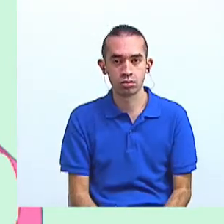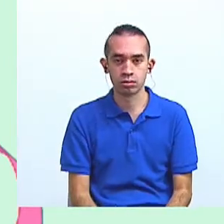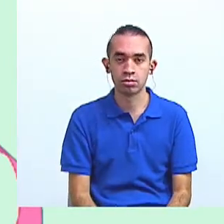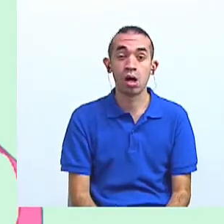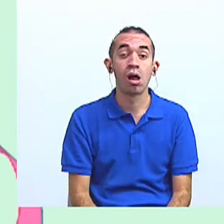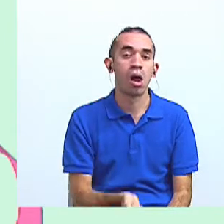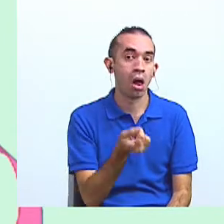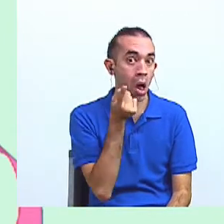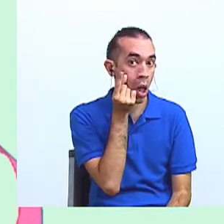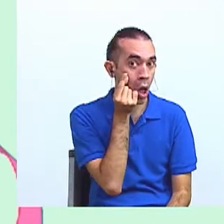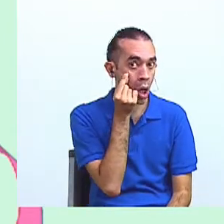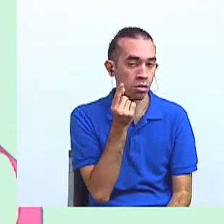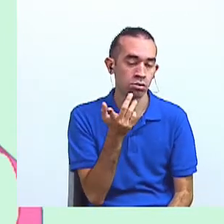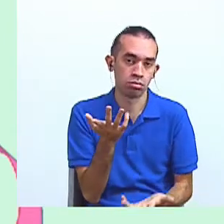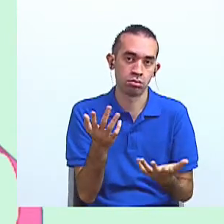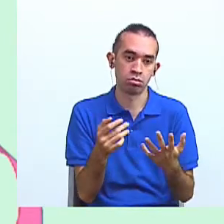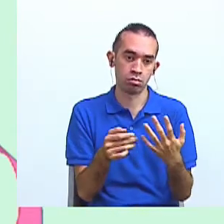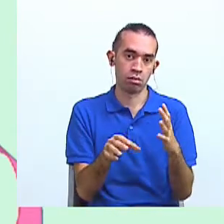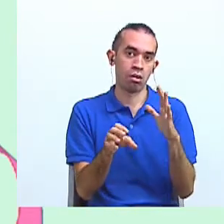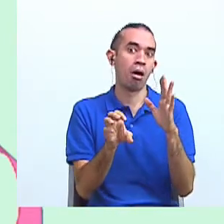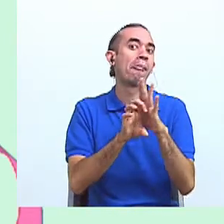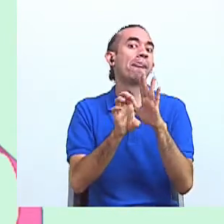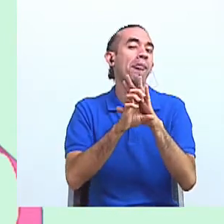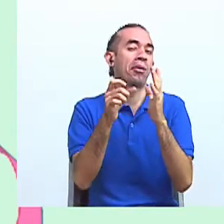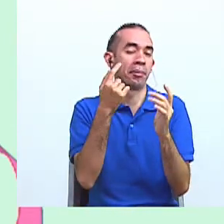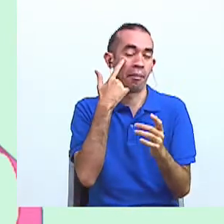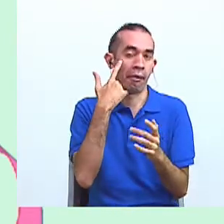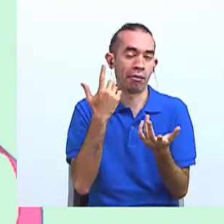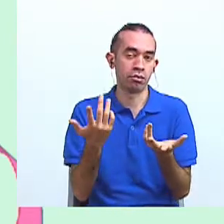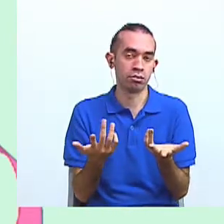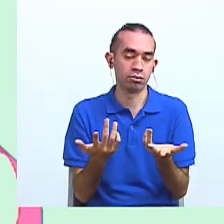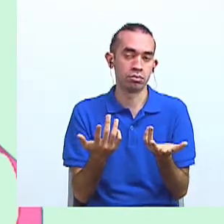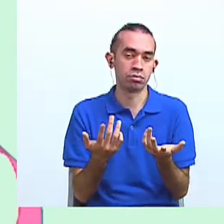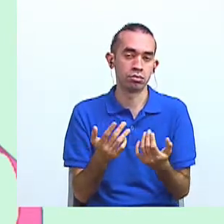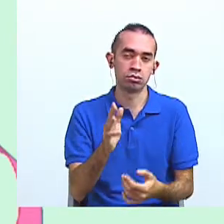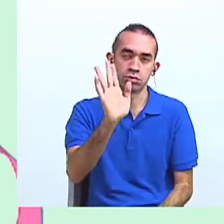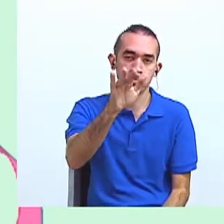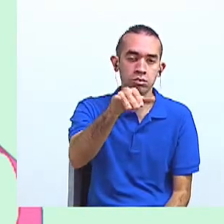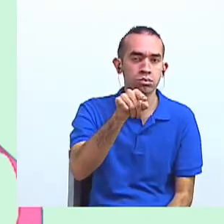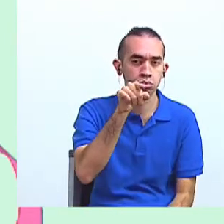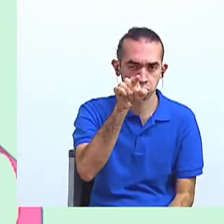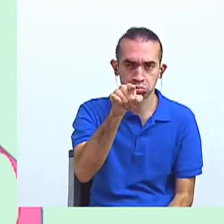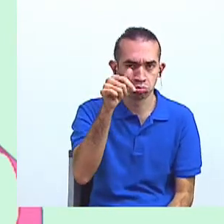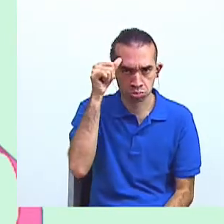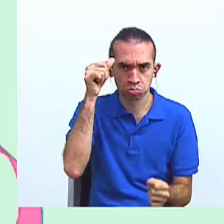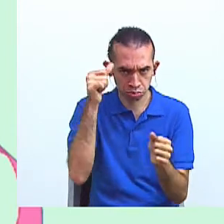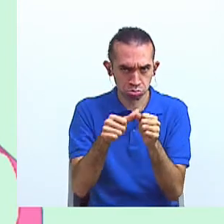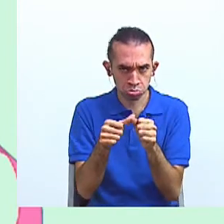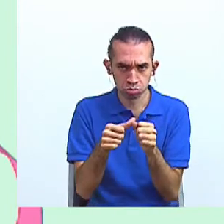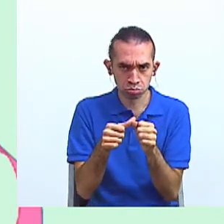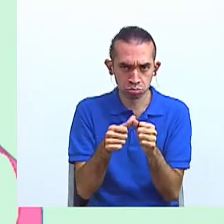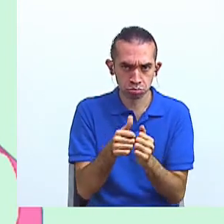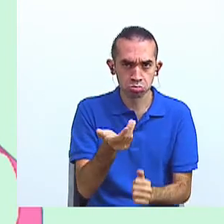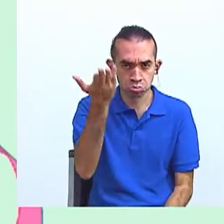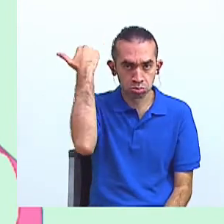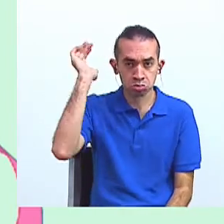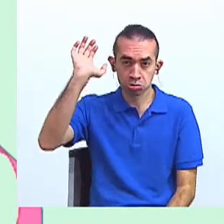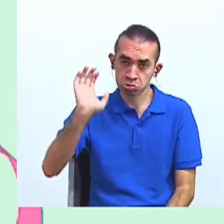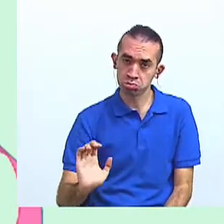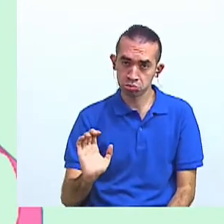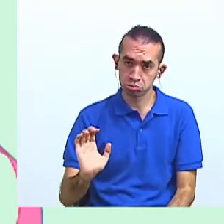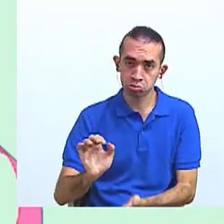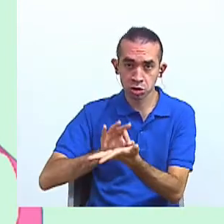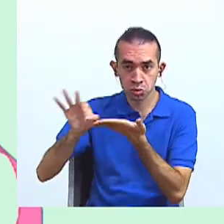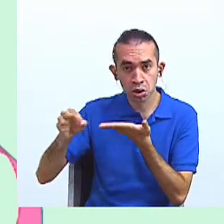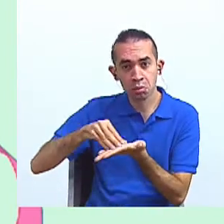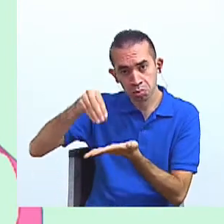Imagínense, bueno, hagamos un ejercicio. ¿Cuántos de aquí se acuerdan cuando fueron a la escuela y